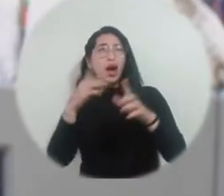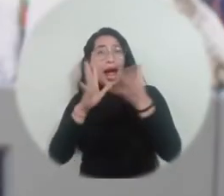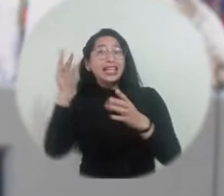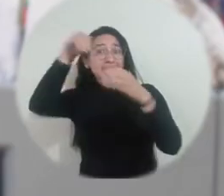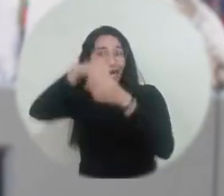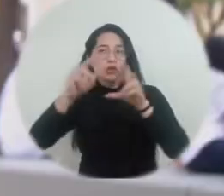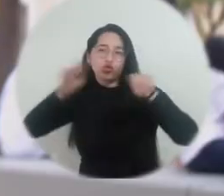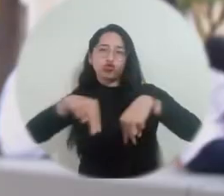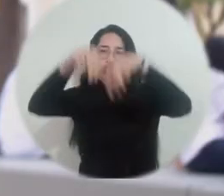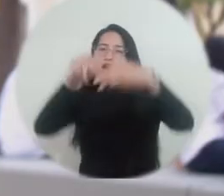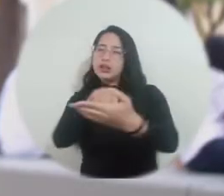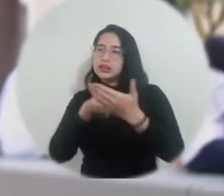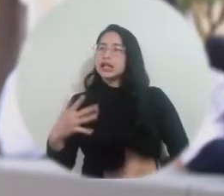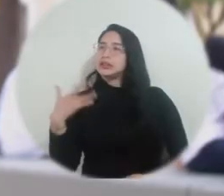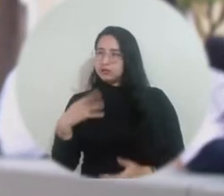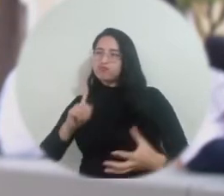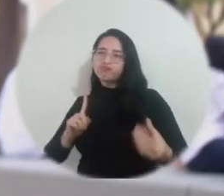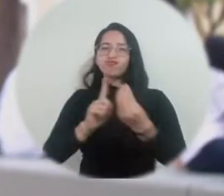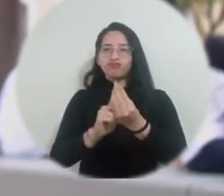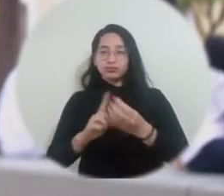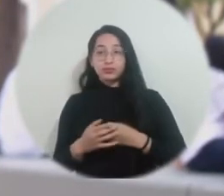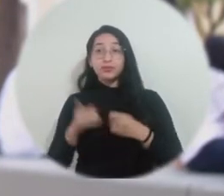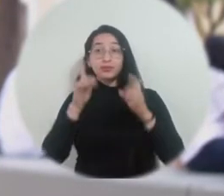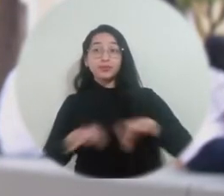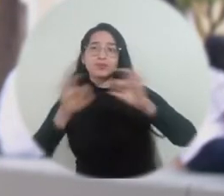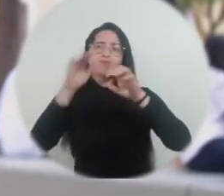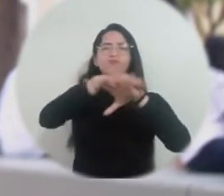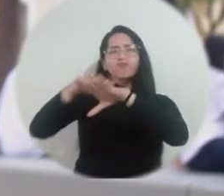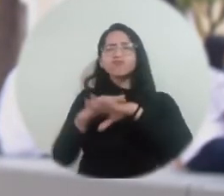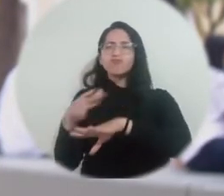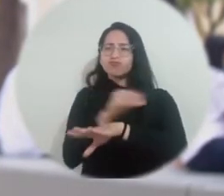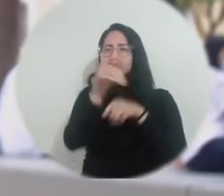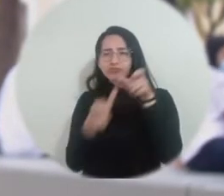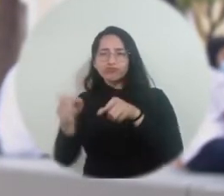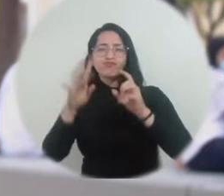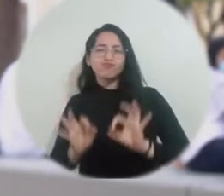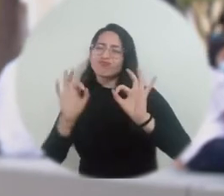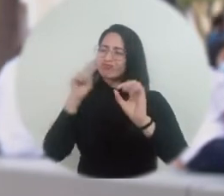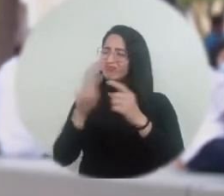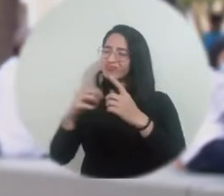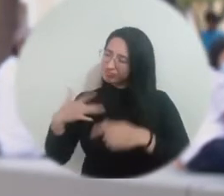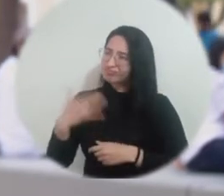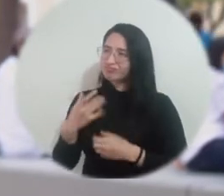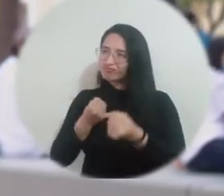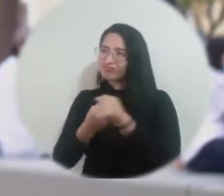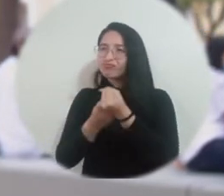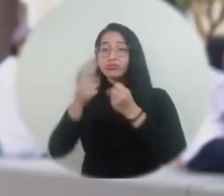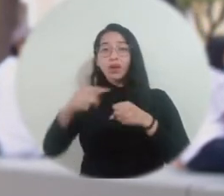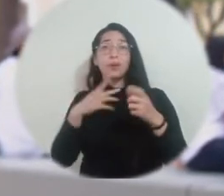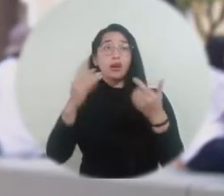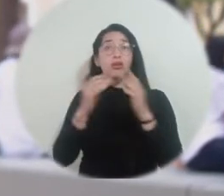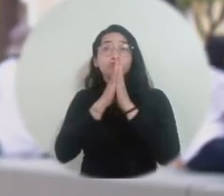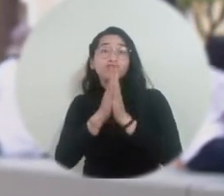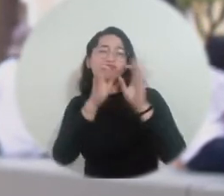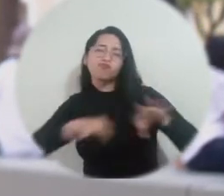dentro de esta sociedad. Fortalece todo ese problema que tenemos al frente de esta población, que nos ayuda a que hagamos ese tejido